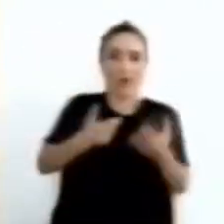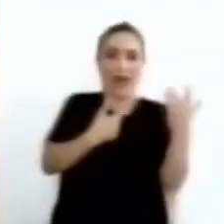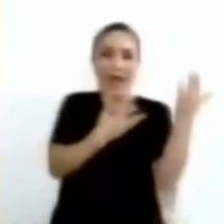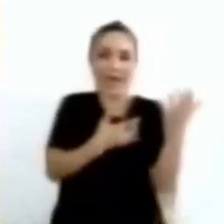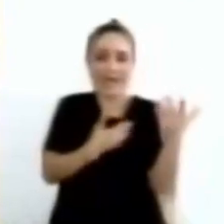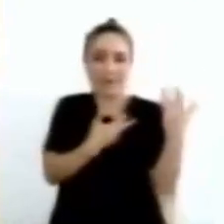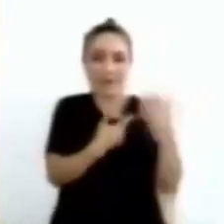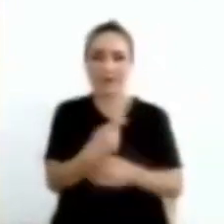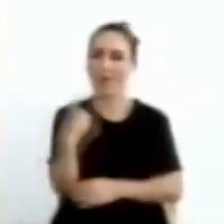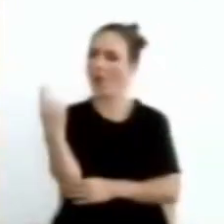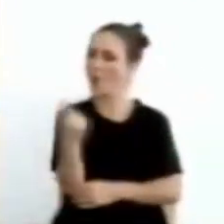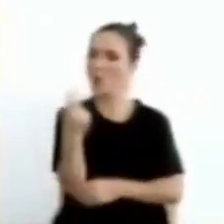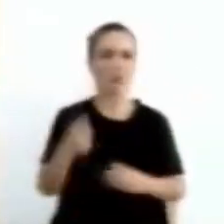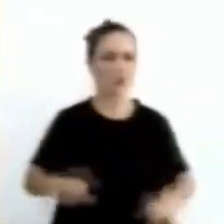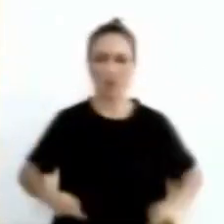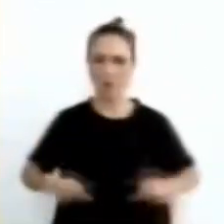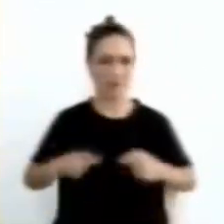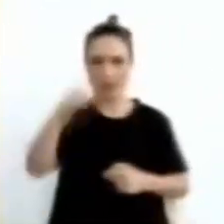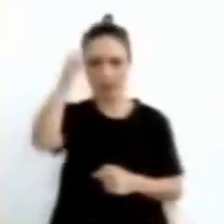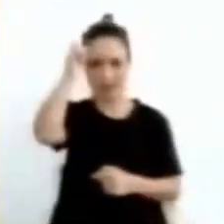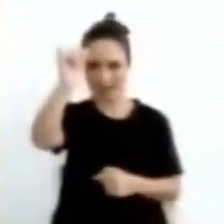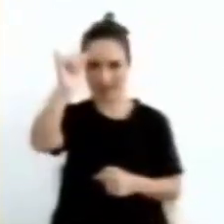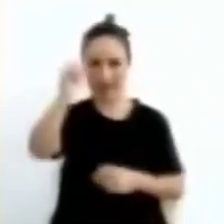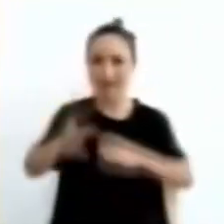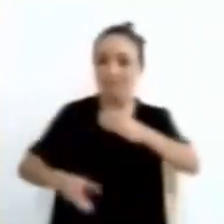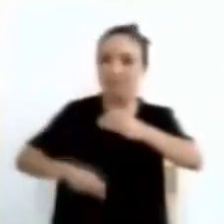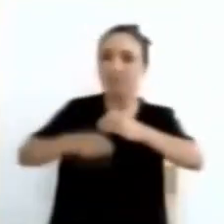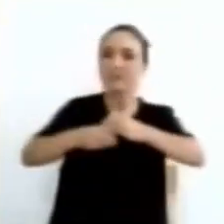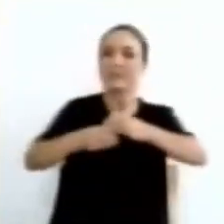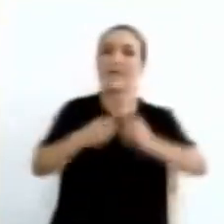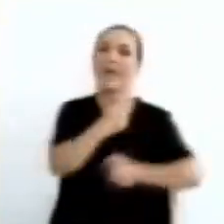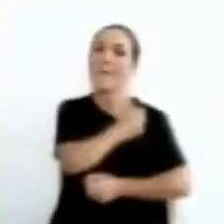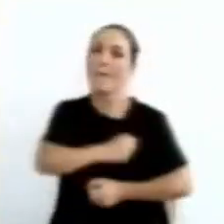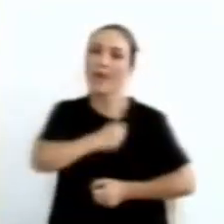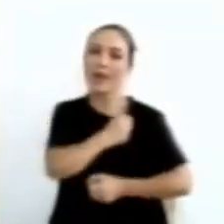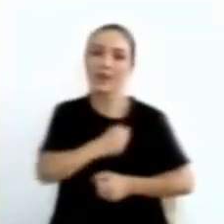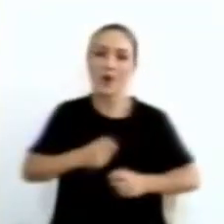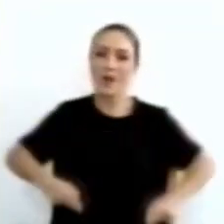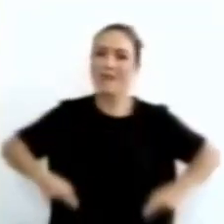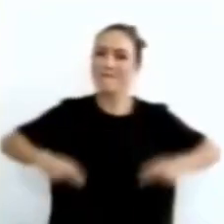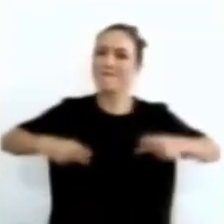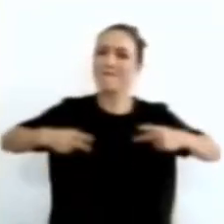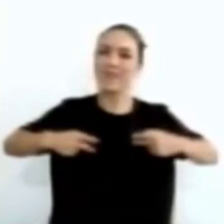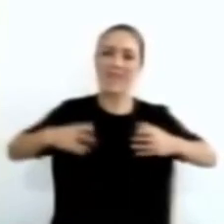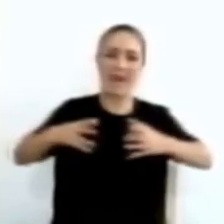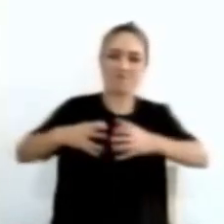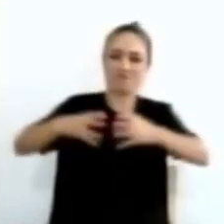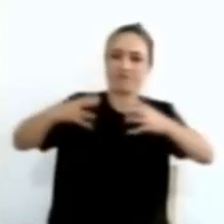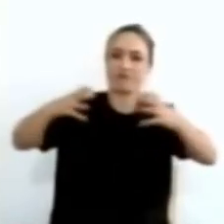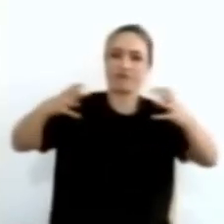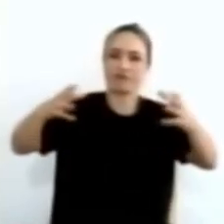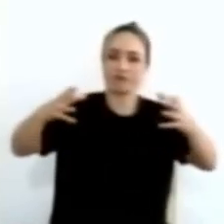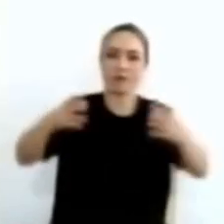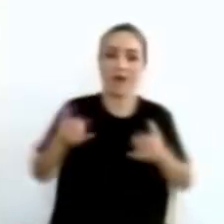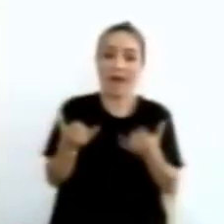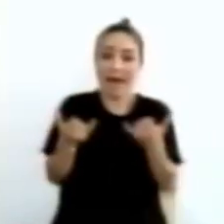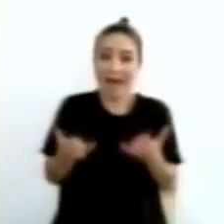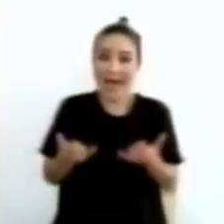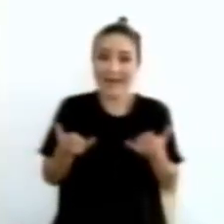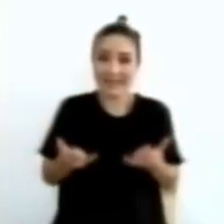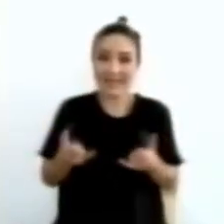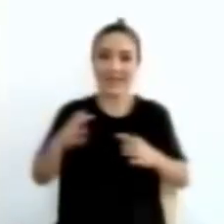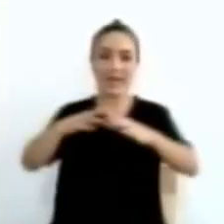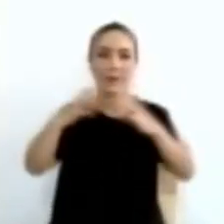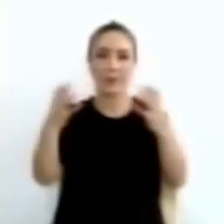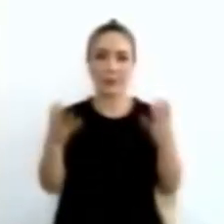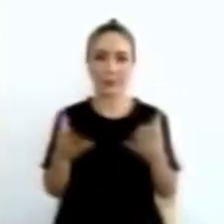y ahora le pedimos que ella se vaya con nosotros a nuestras casas y se